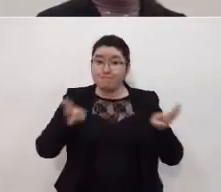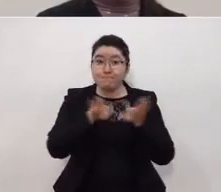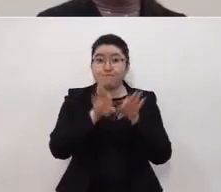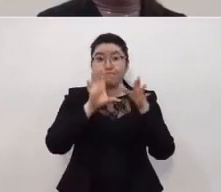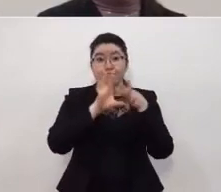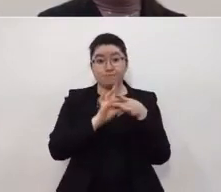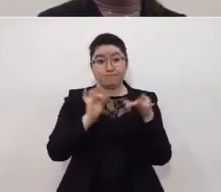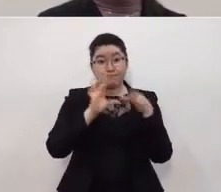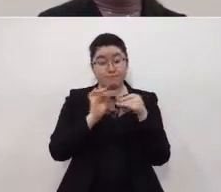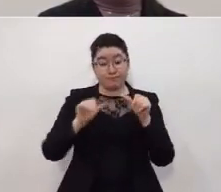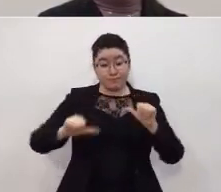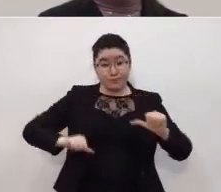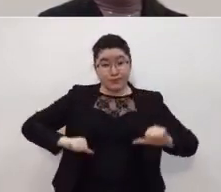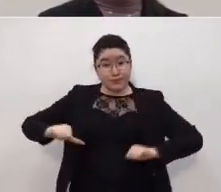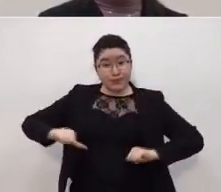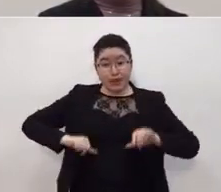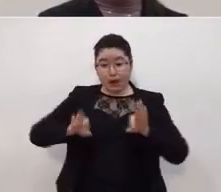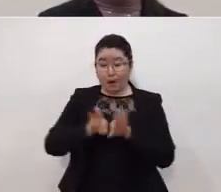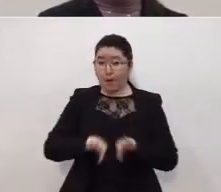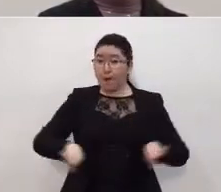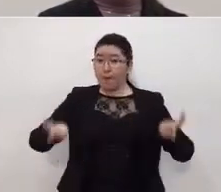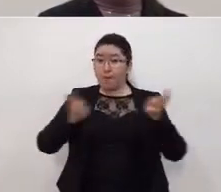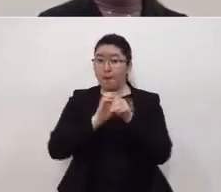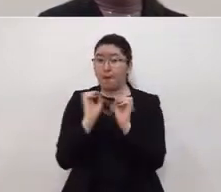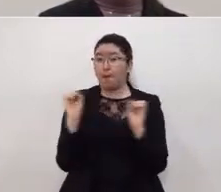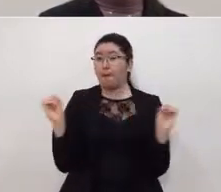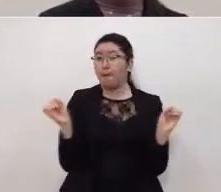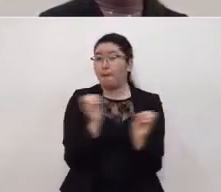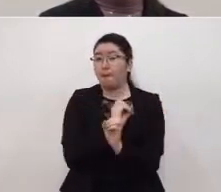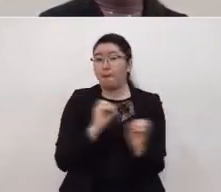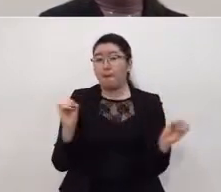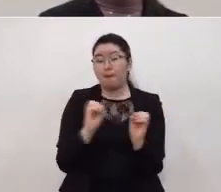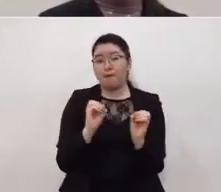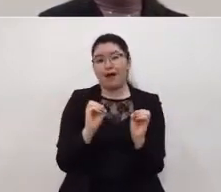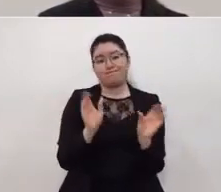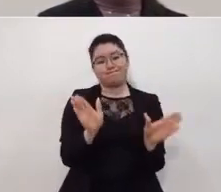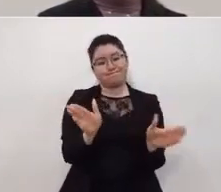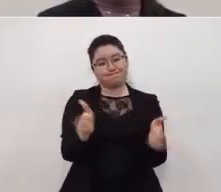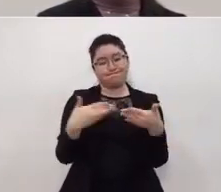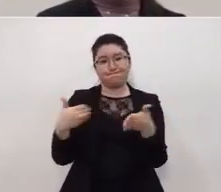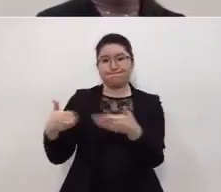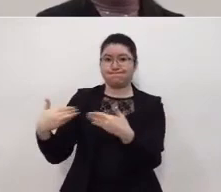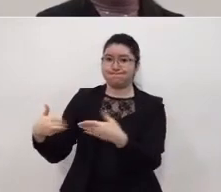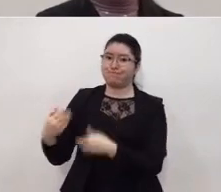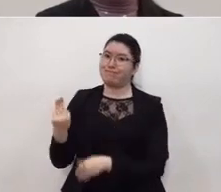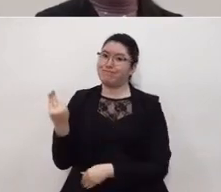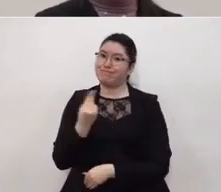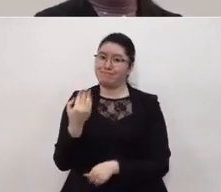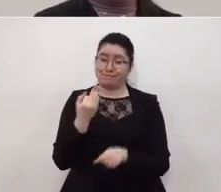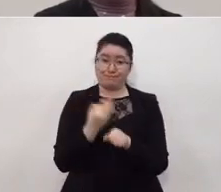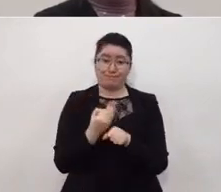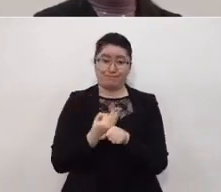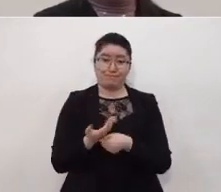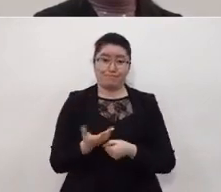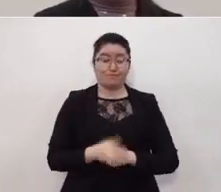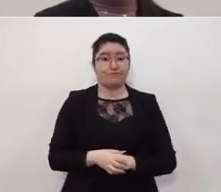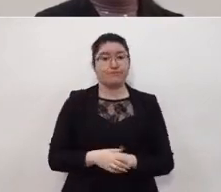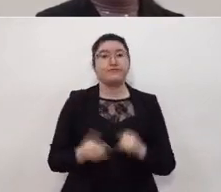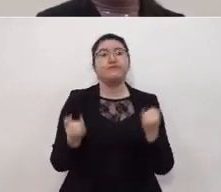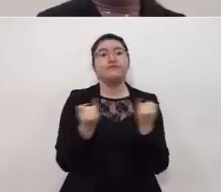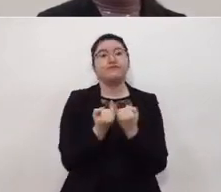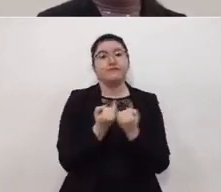mencionar que las actividades no esenciales deberán suspender sus actividades y que esto